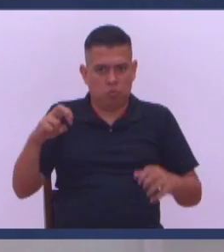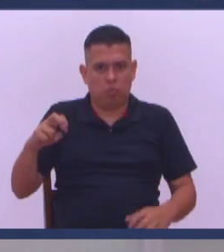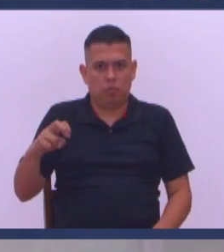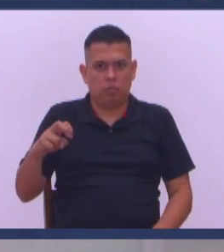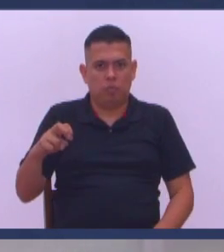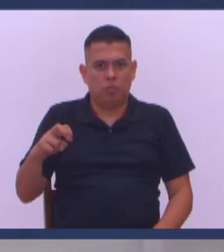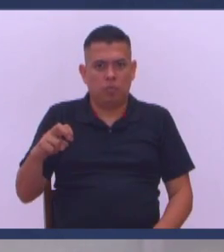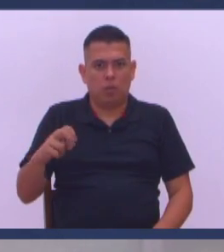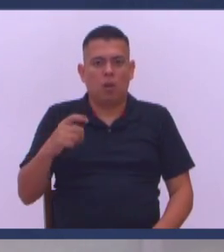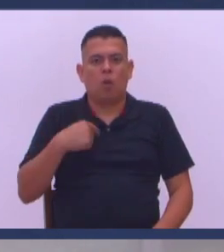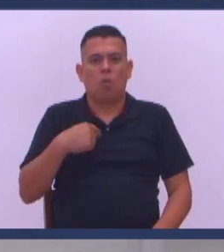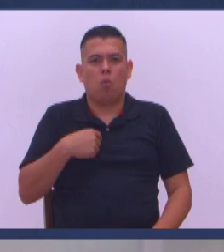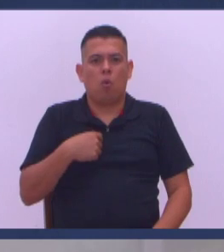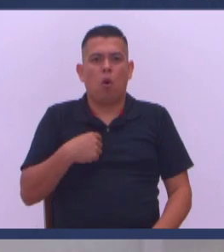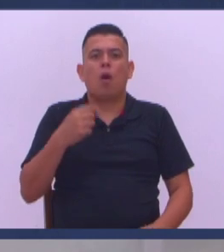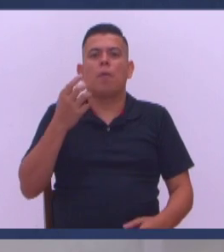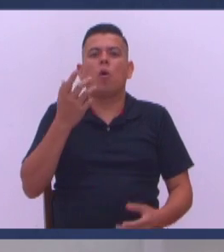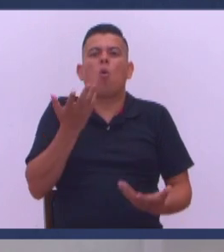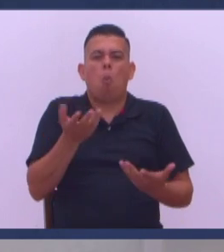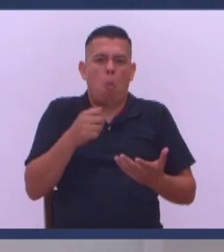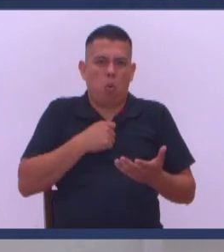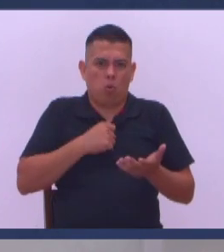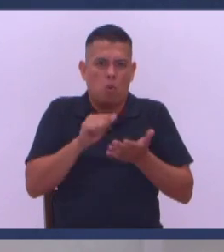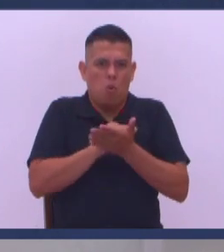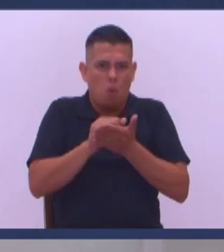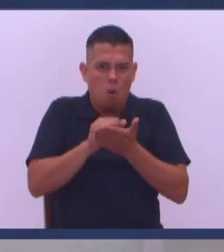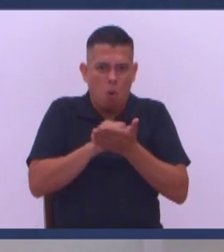Como hace para que salga La mancha más fuerte La pone en remojo